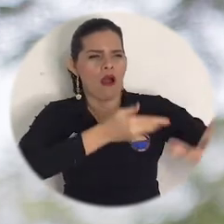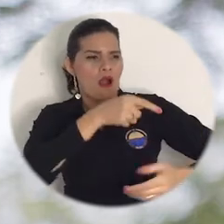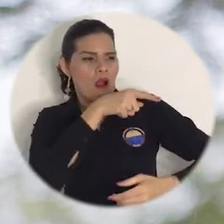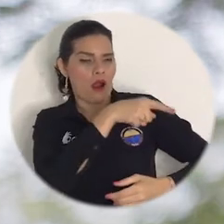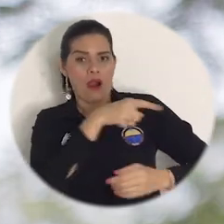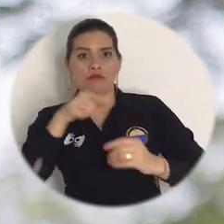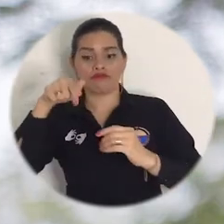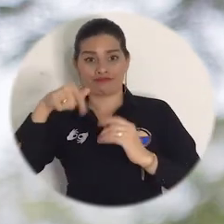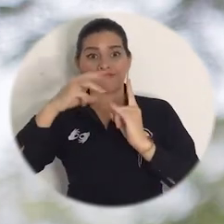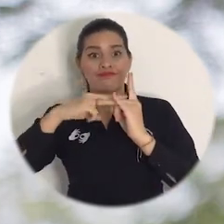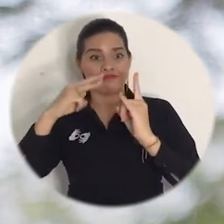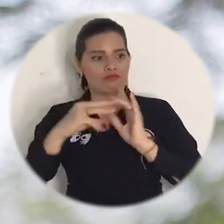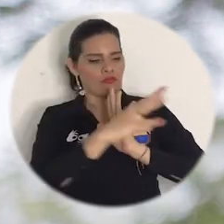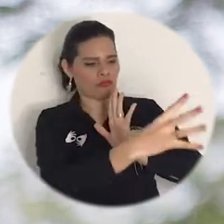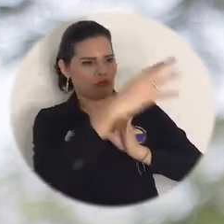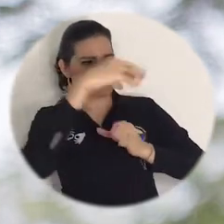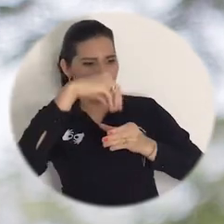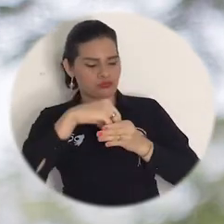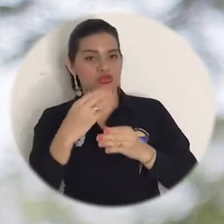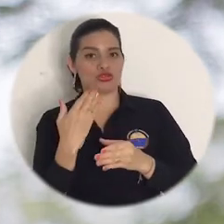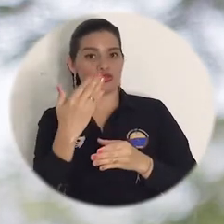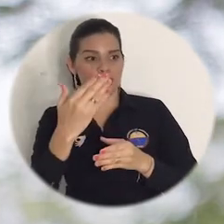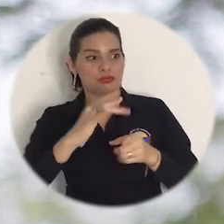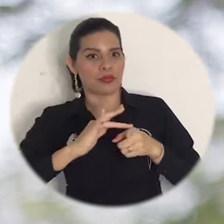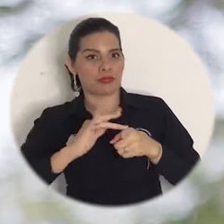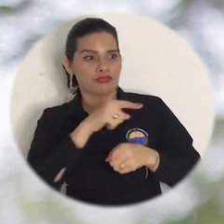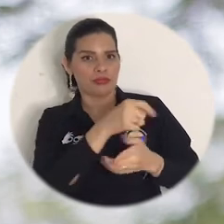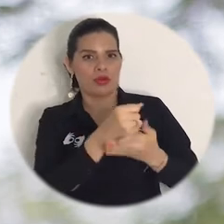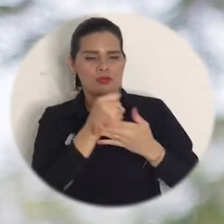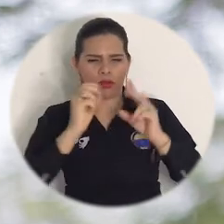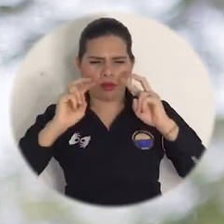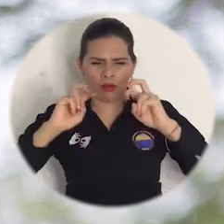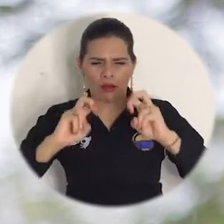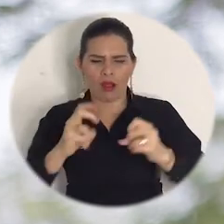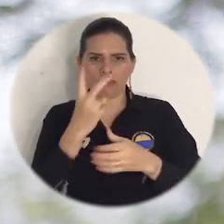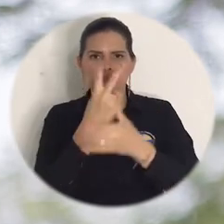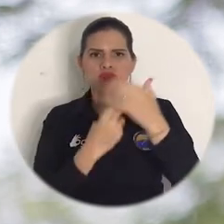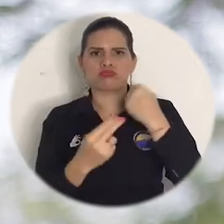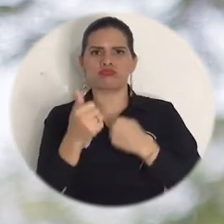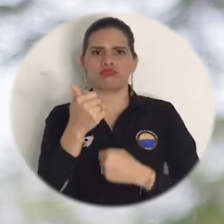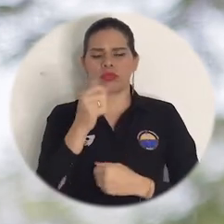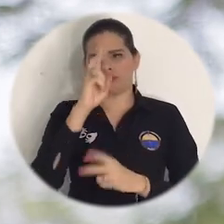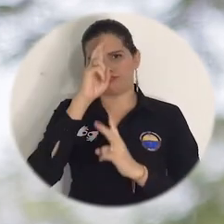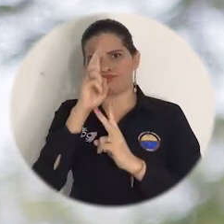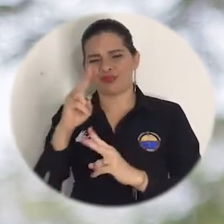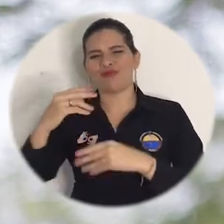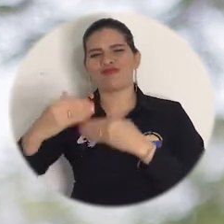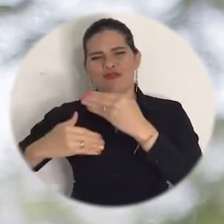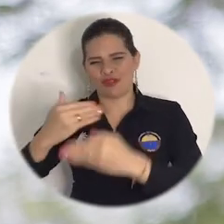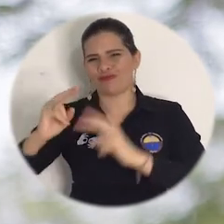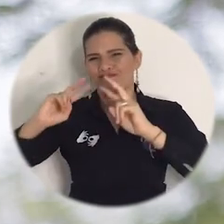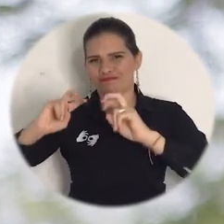conocimiento, la Universidad del Magdalena la está integrando en sus políticas y pues obviamente está reconociendo estos